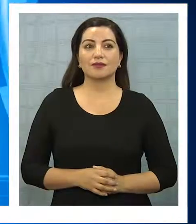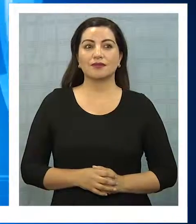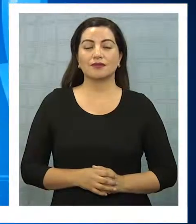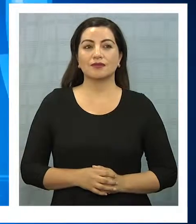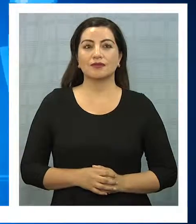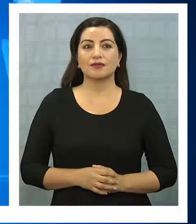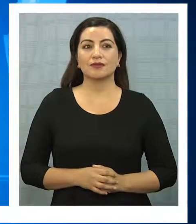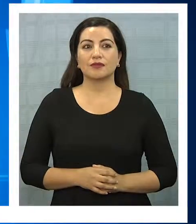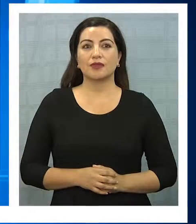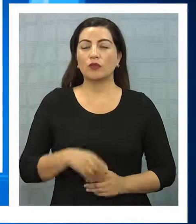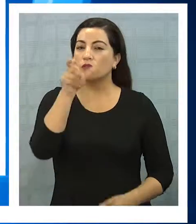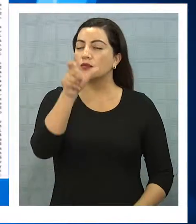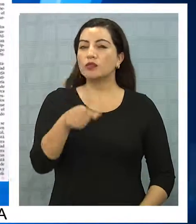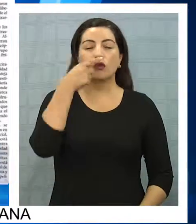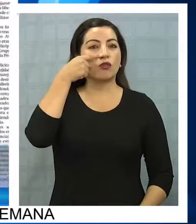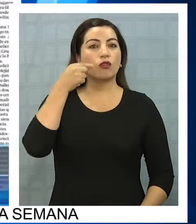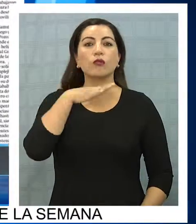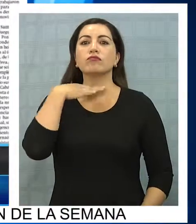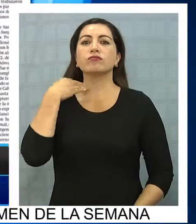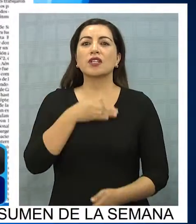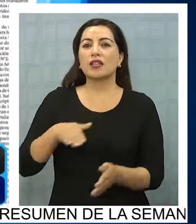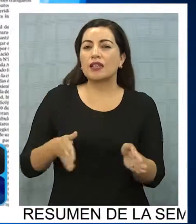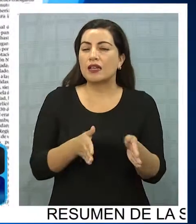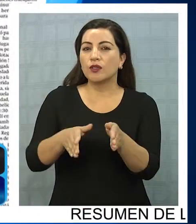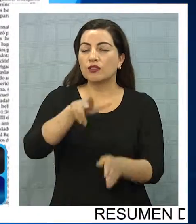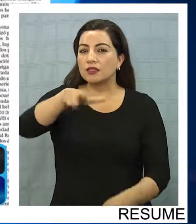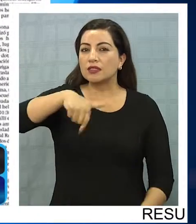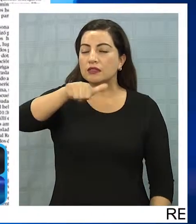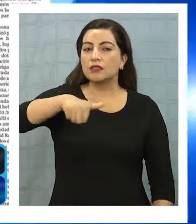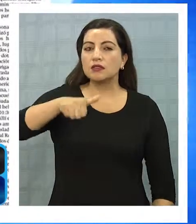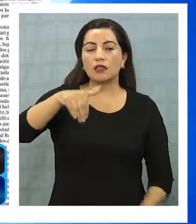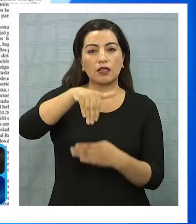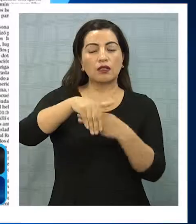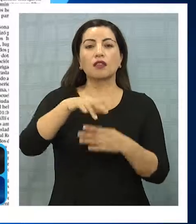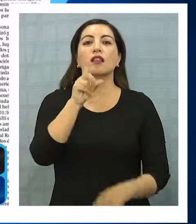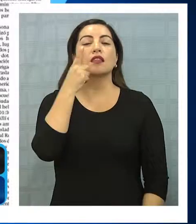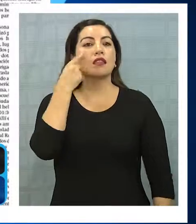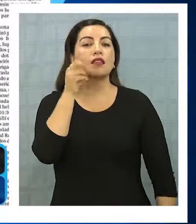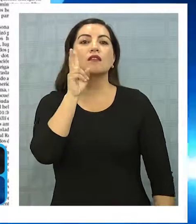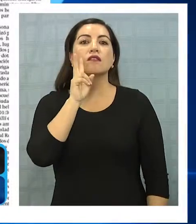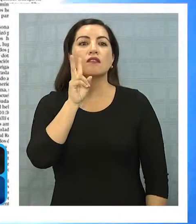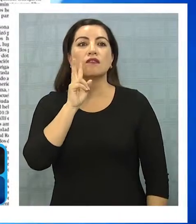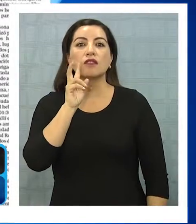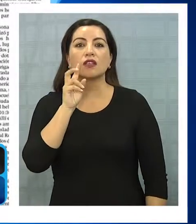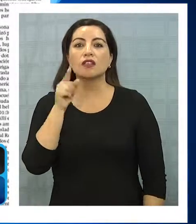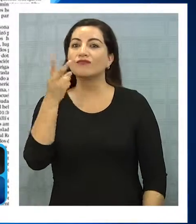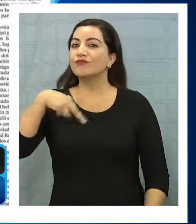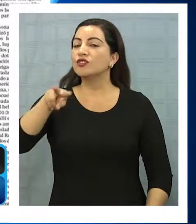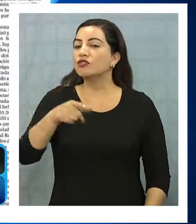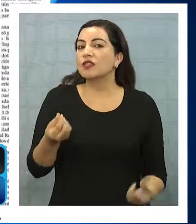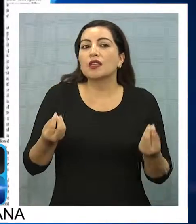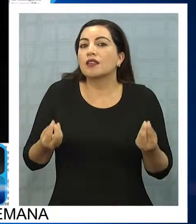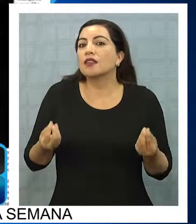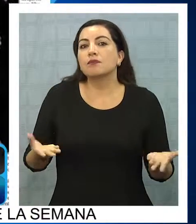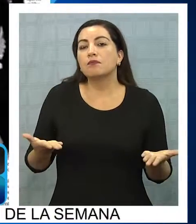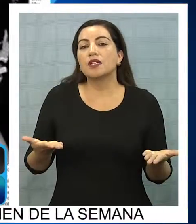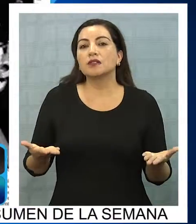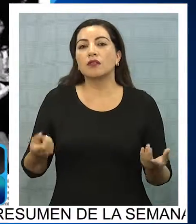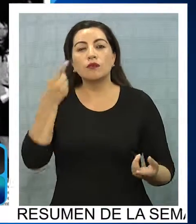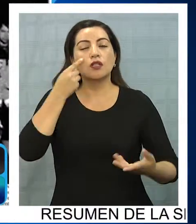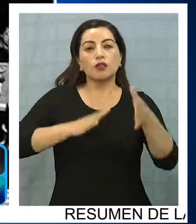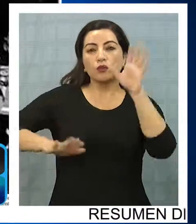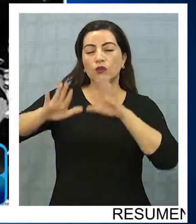El deceso de un conductor en la ruta 16 en la tarde del viernes pone en entredicho los efectos de las medidas